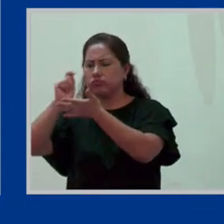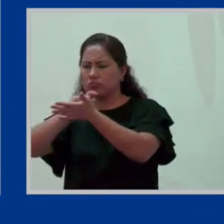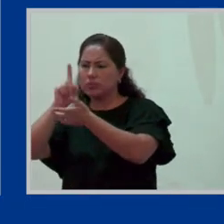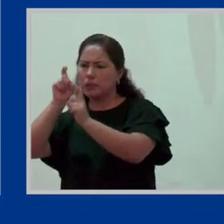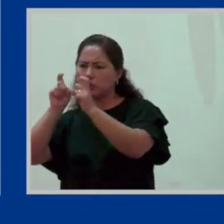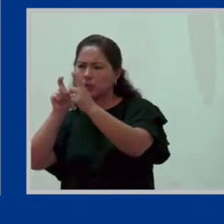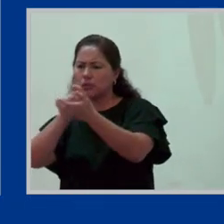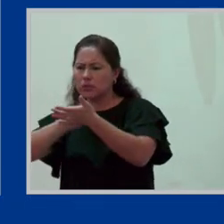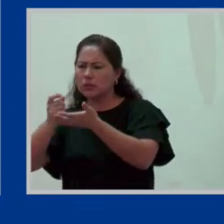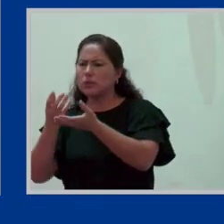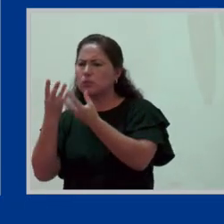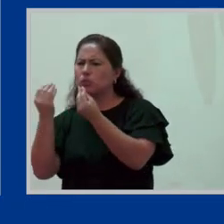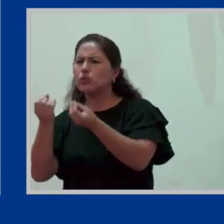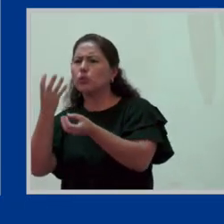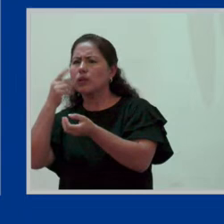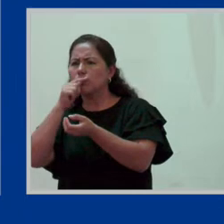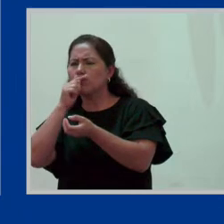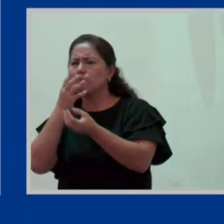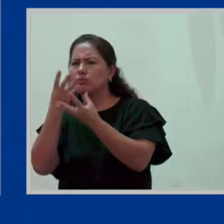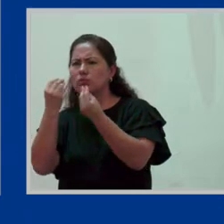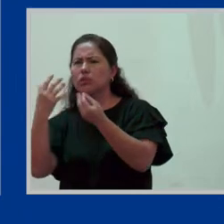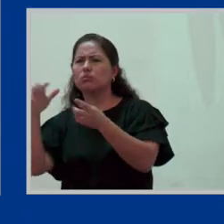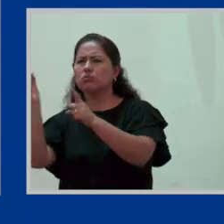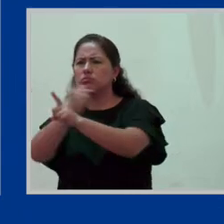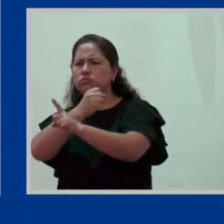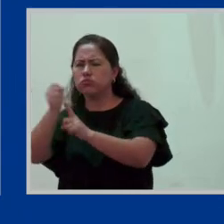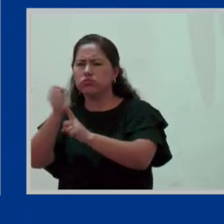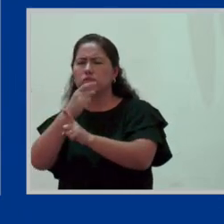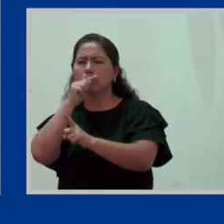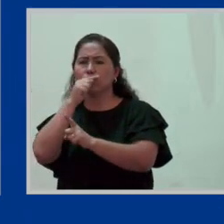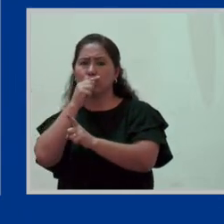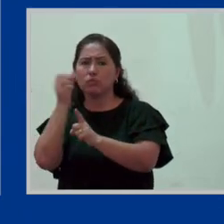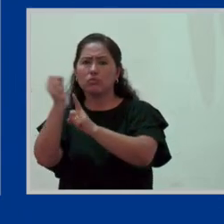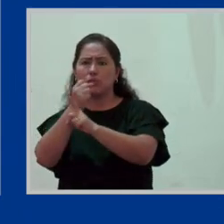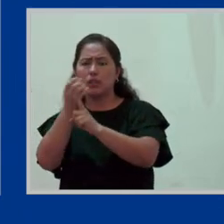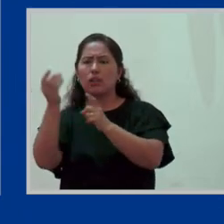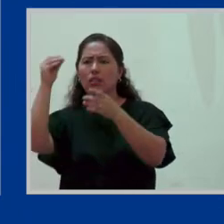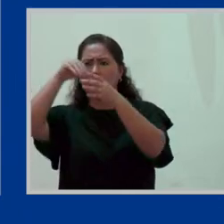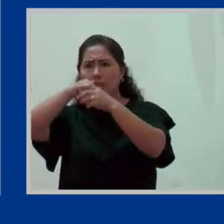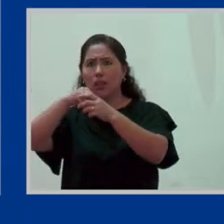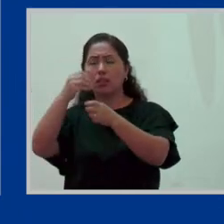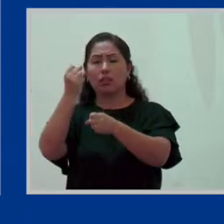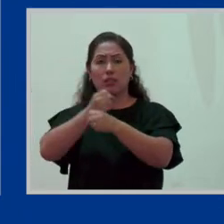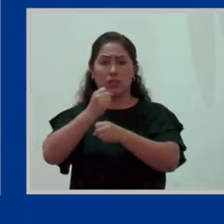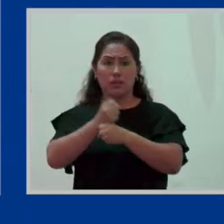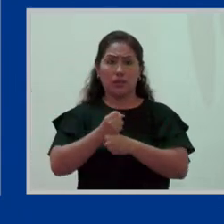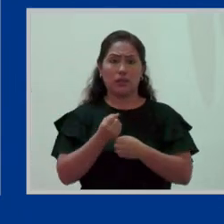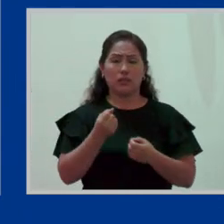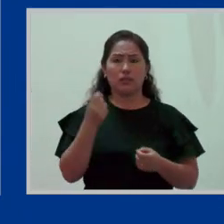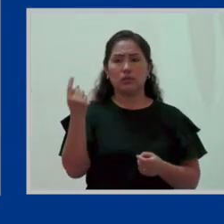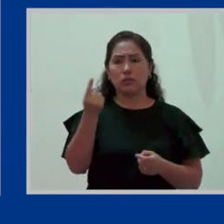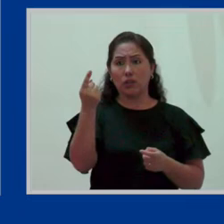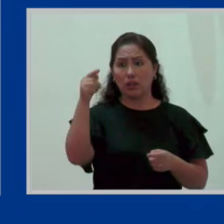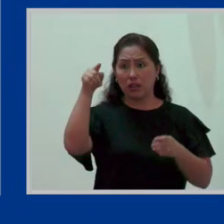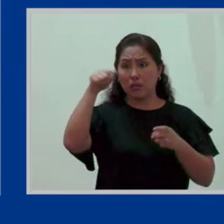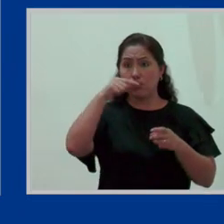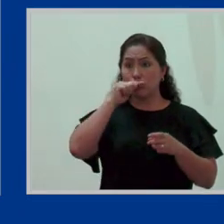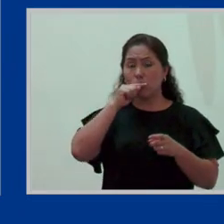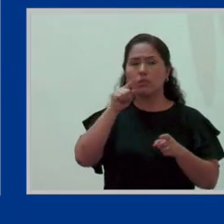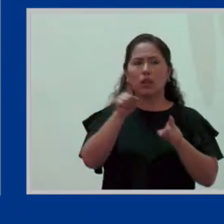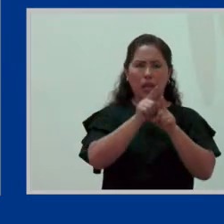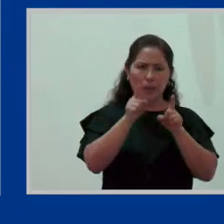son las mujeres quienes predominantemente sufren violencia en los espacios de trabajo. No solo ellas, los hombres también.